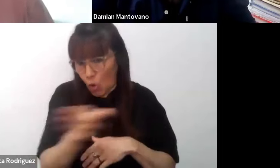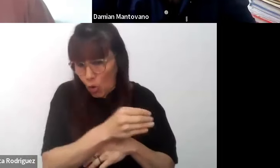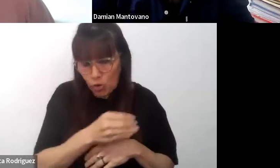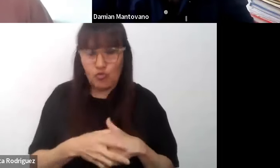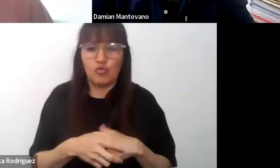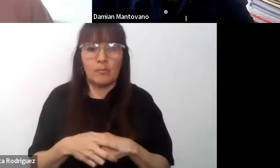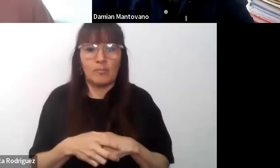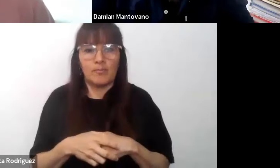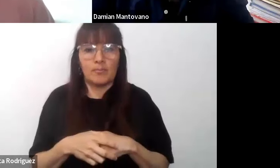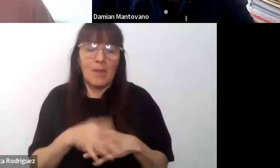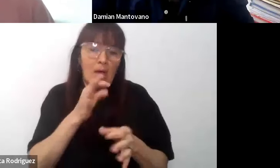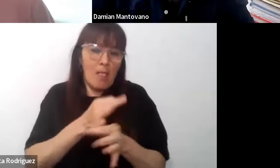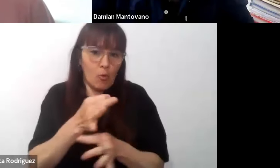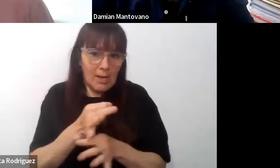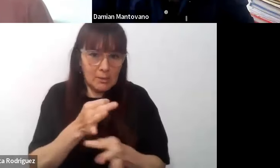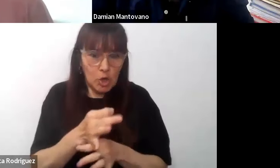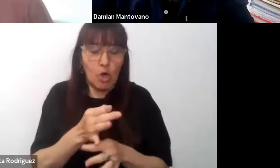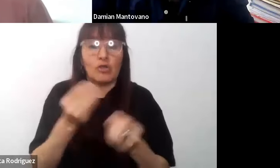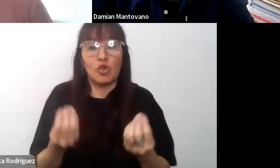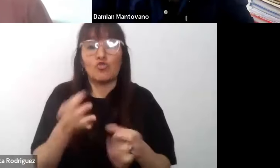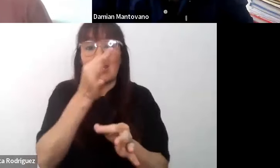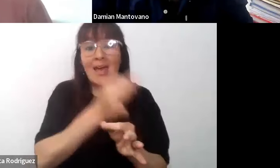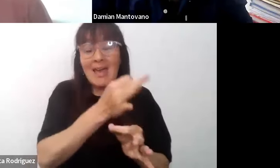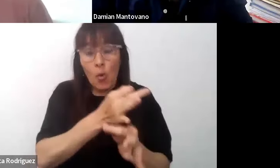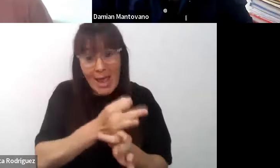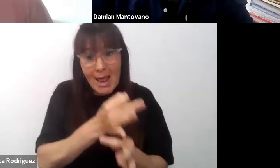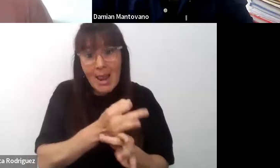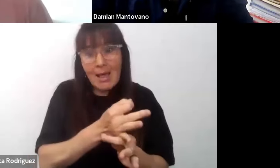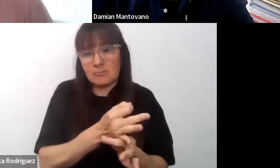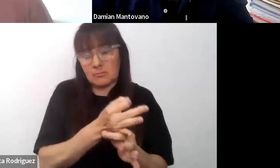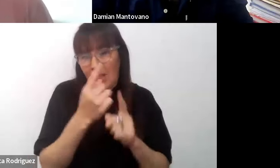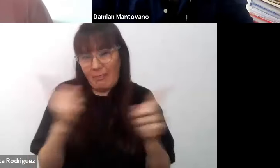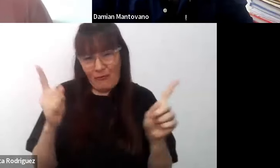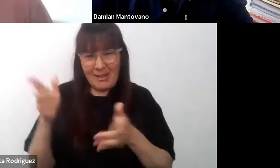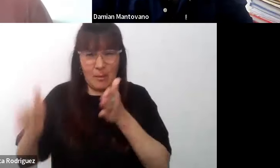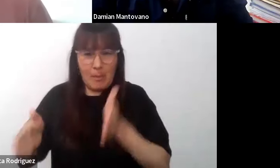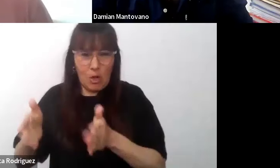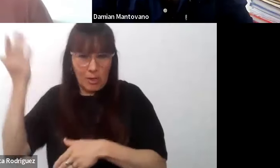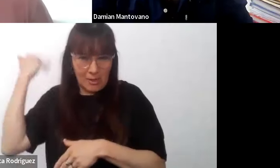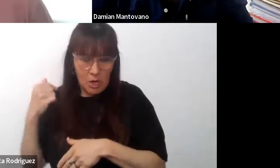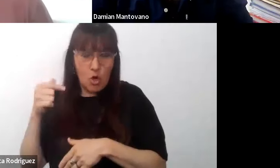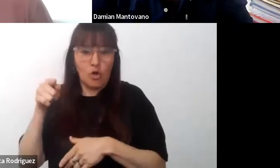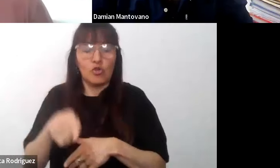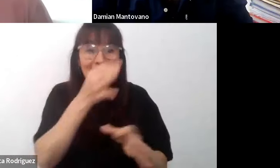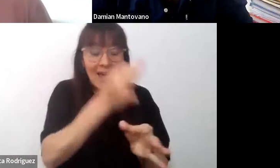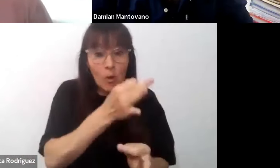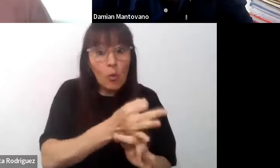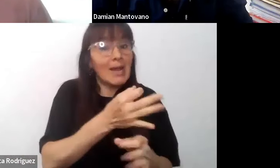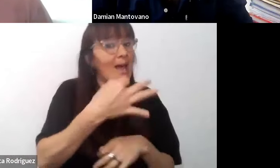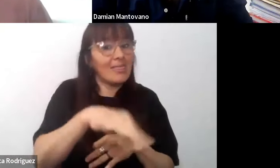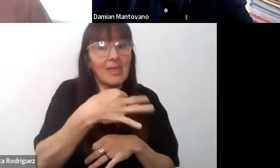es la escuela, a diferencia del periodo anterior, es la escuela la que debía, debe